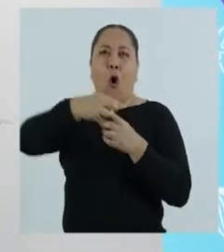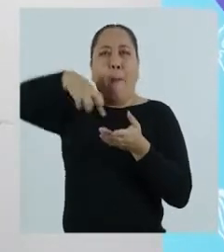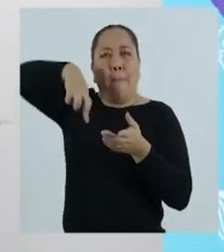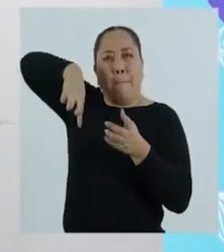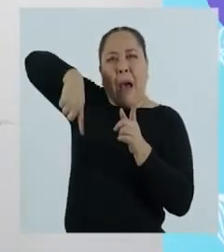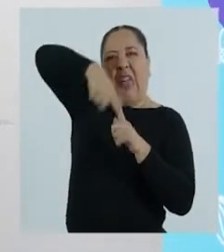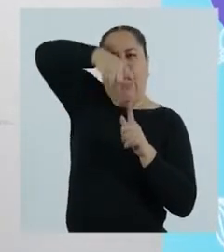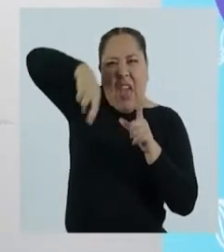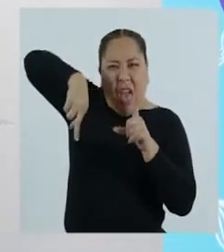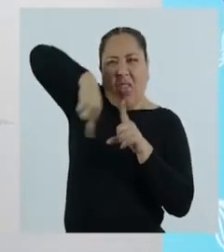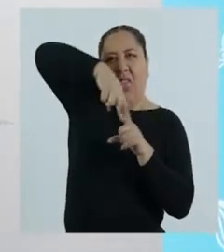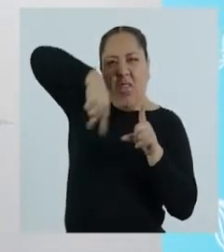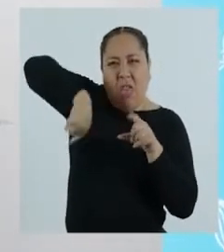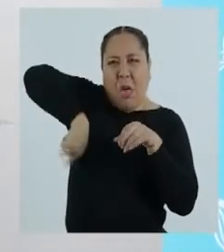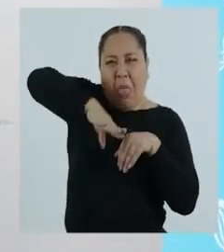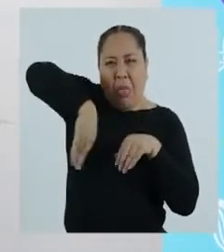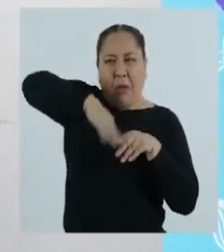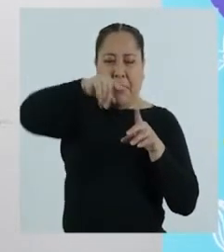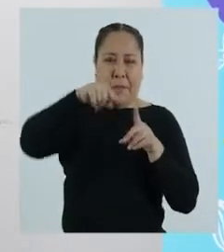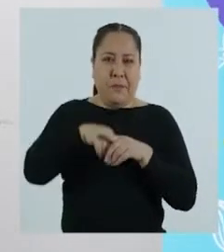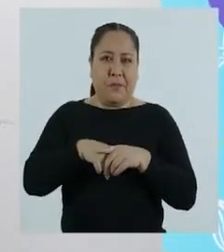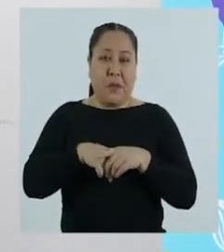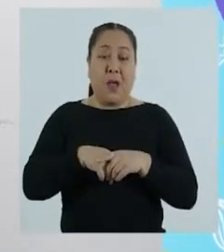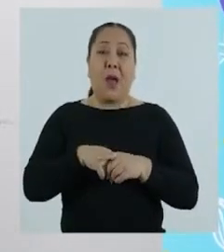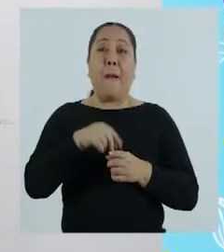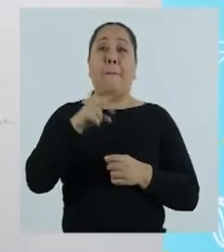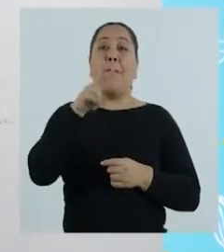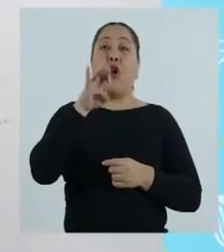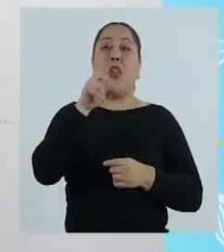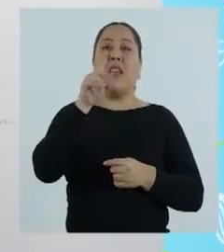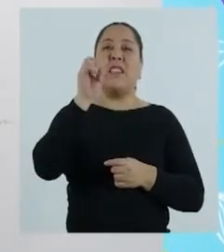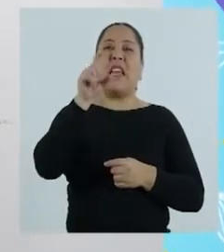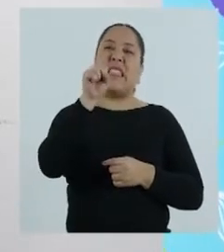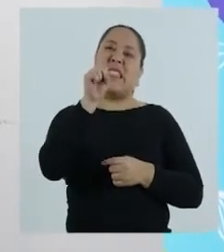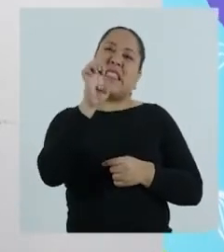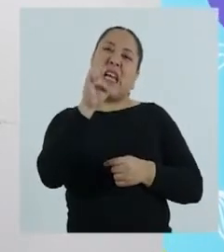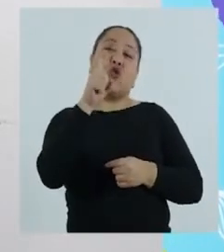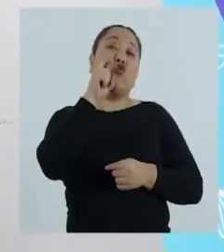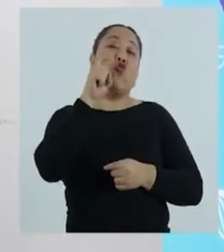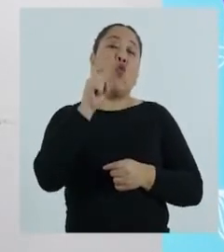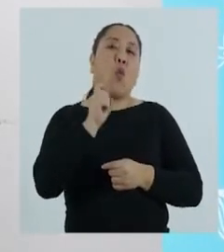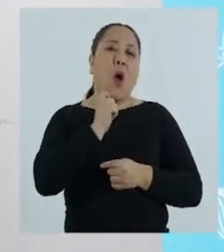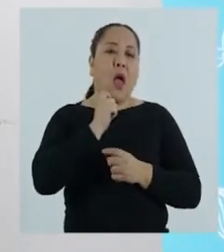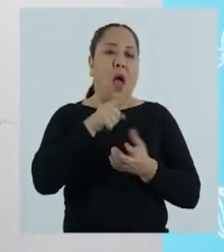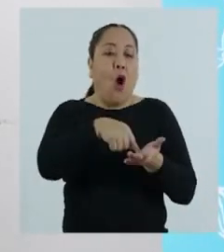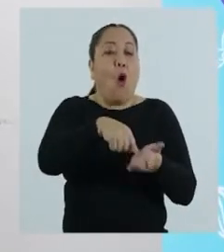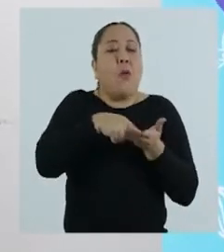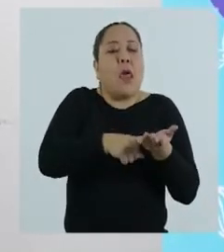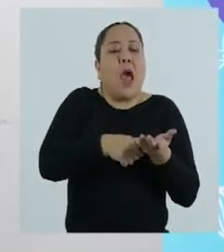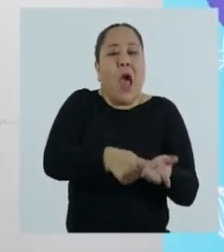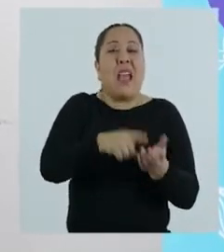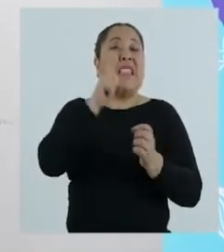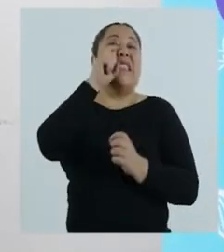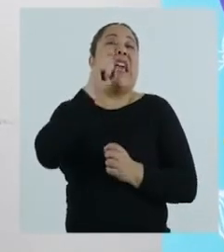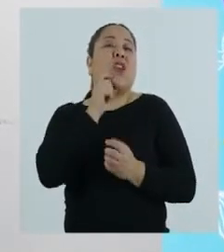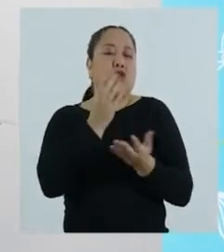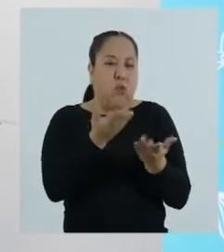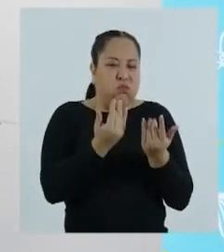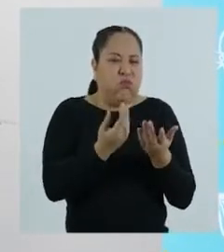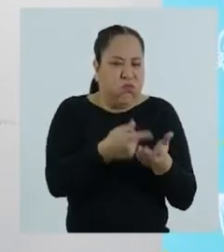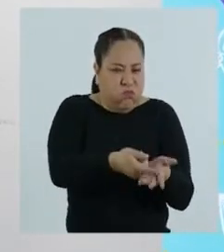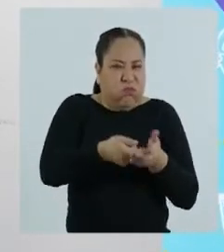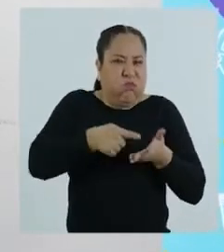golpes o con patadas. La violencia sexual es obligar a una pareja a tener relación sin su